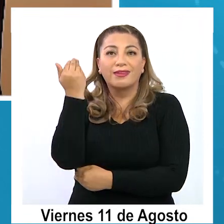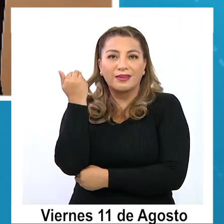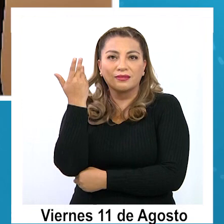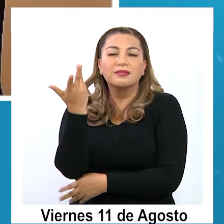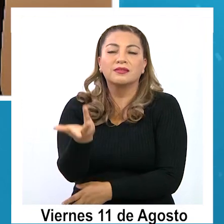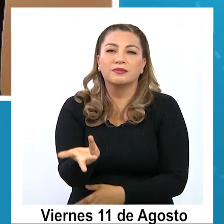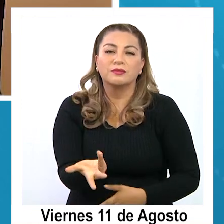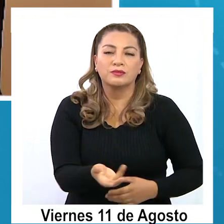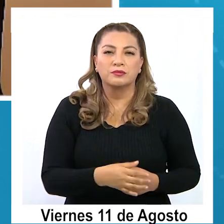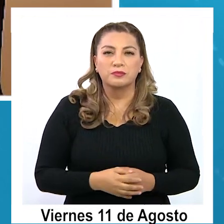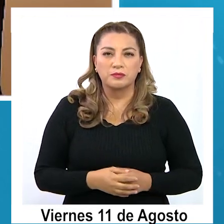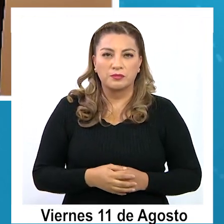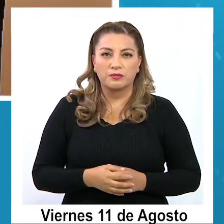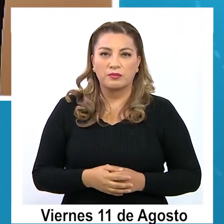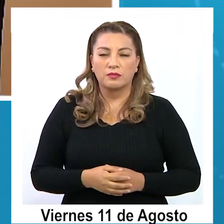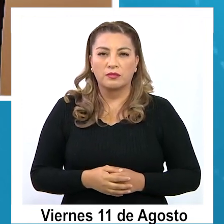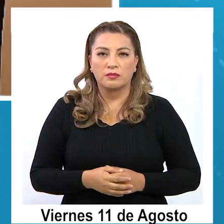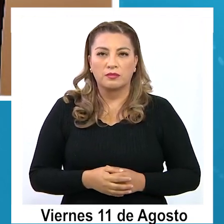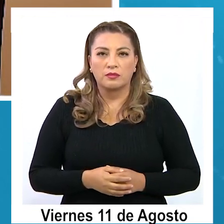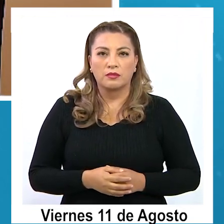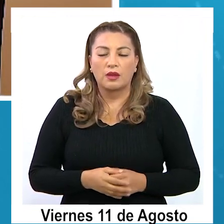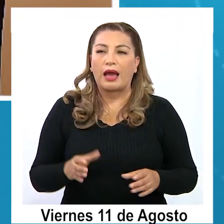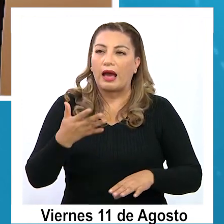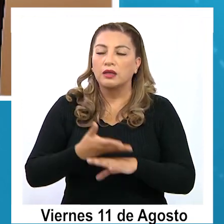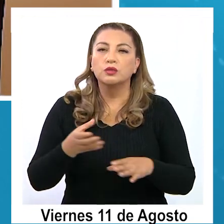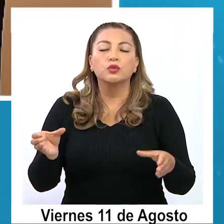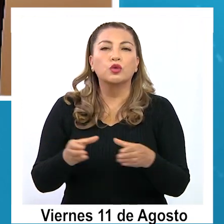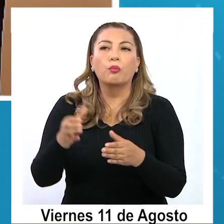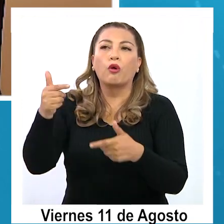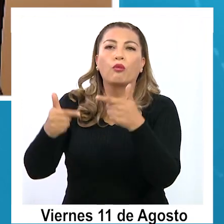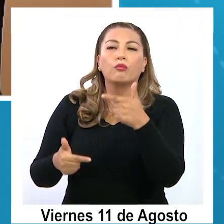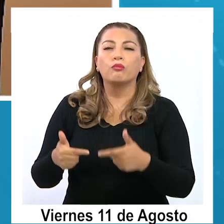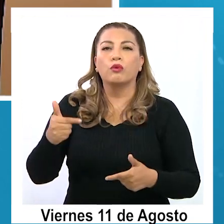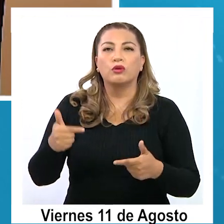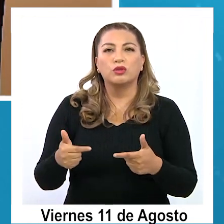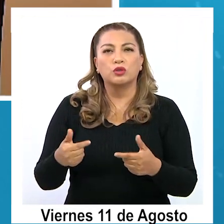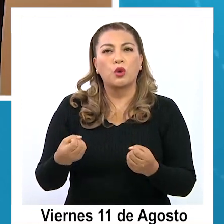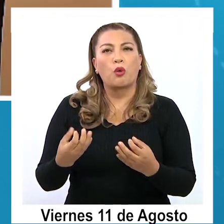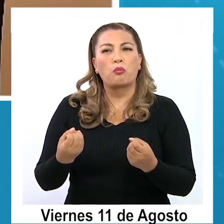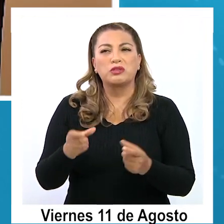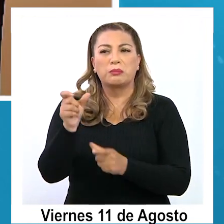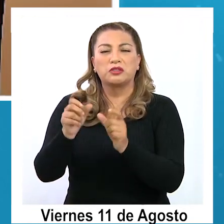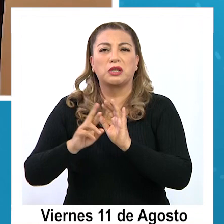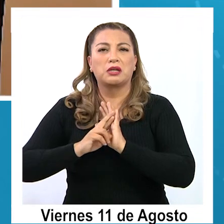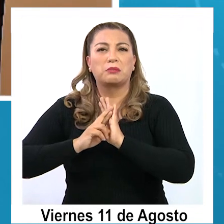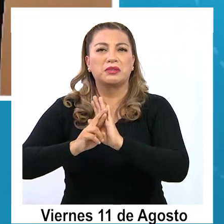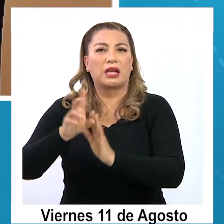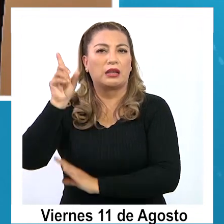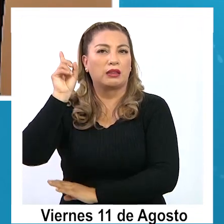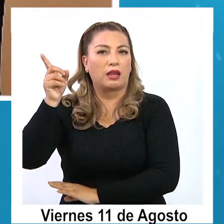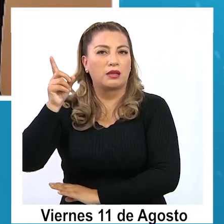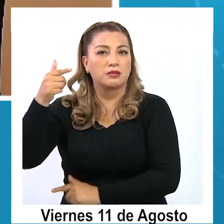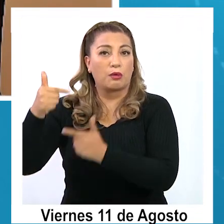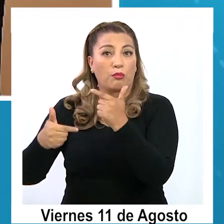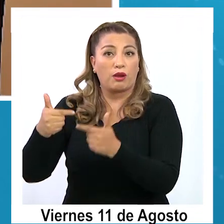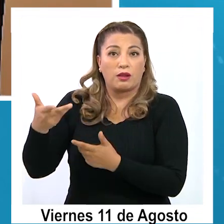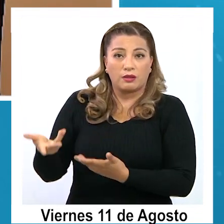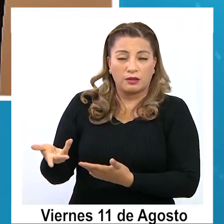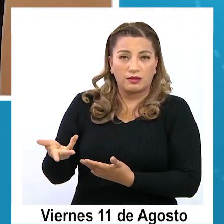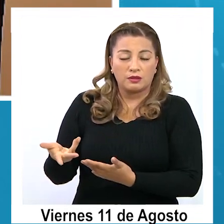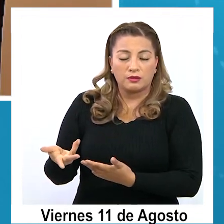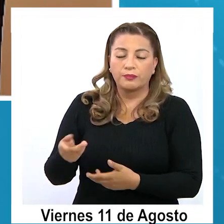es con mucho peso de los partidos políticos, con una sobre representación de la derecha política, que